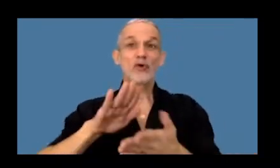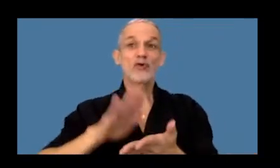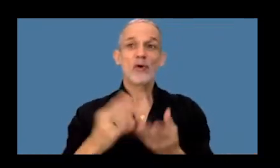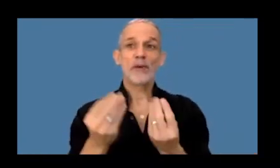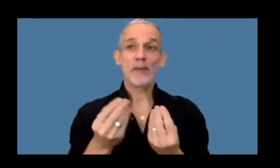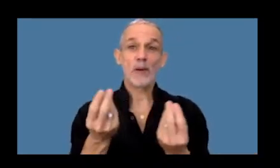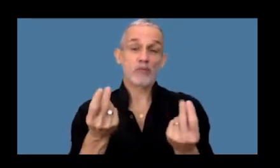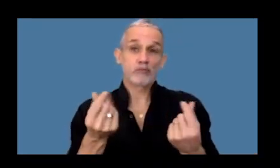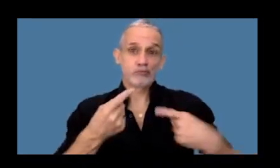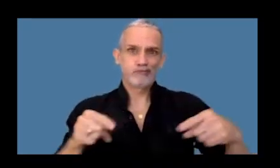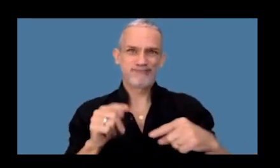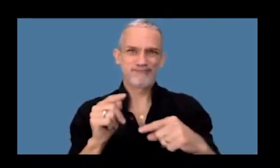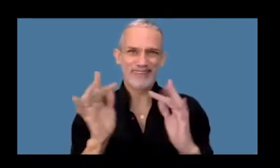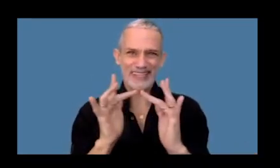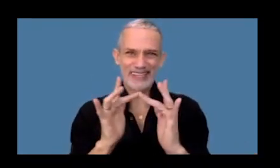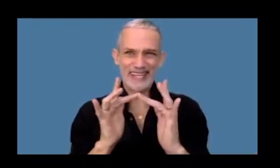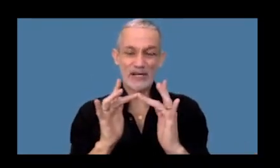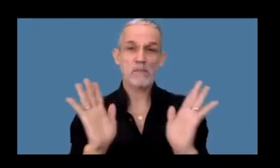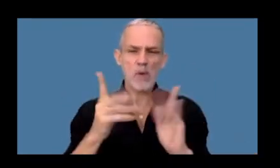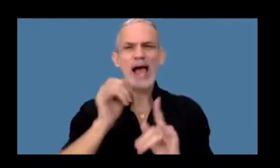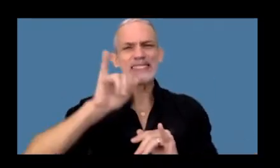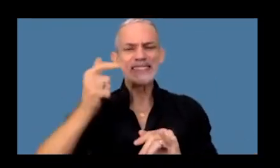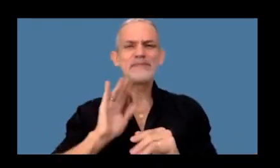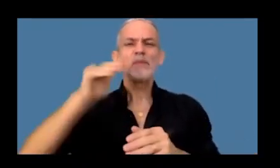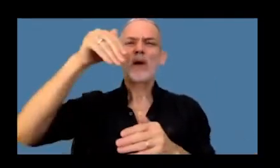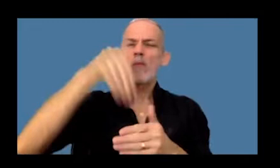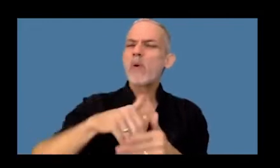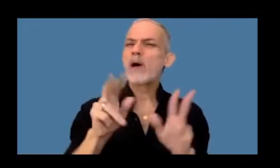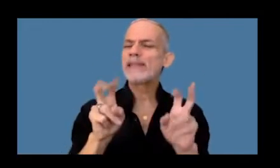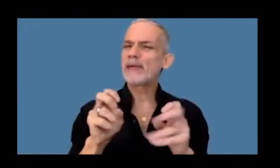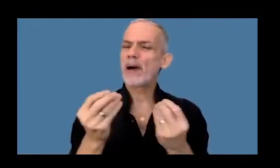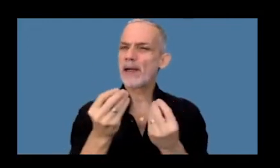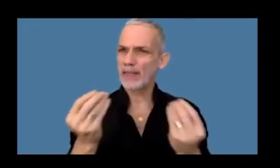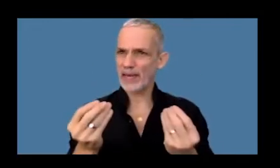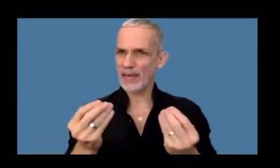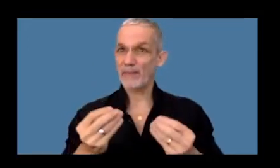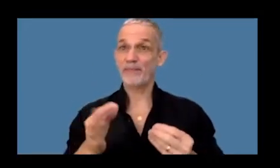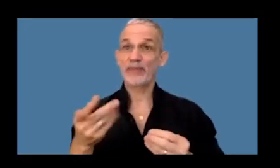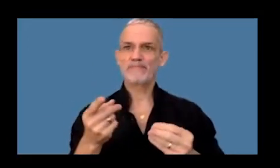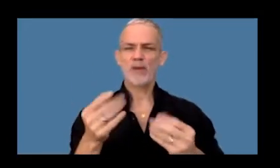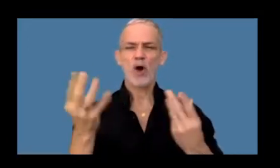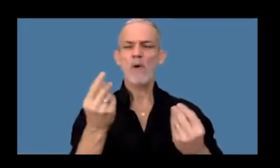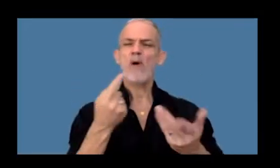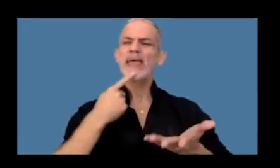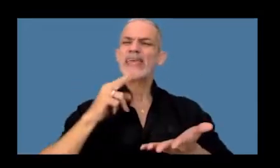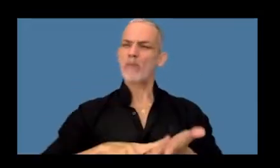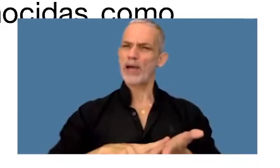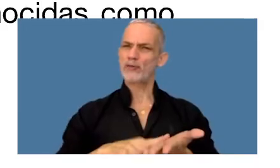criptomonedas Sí me inmiscuyo ahora en el tratamiento fiscal